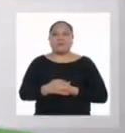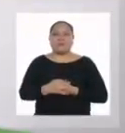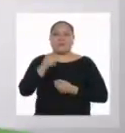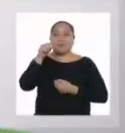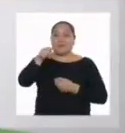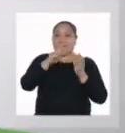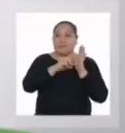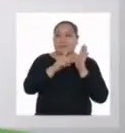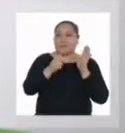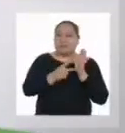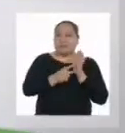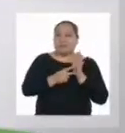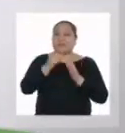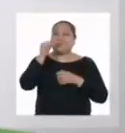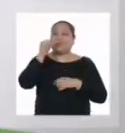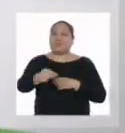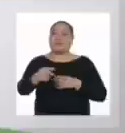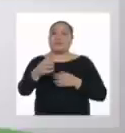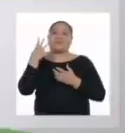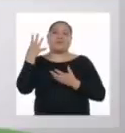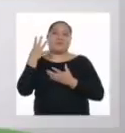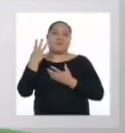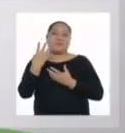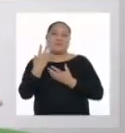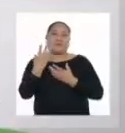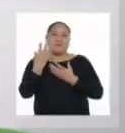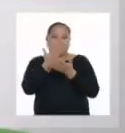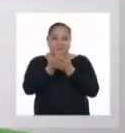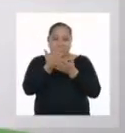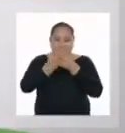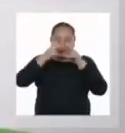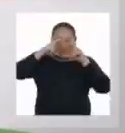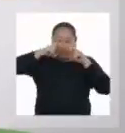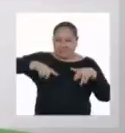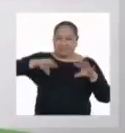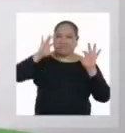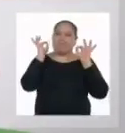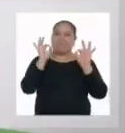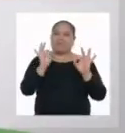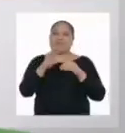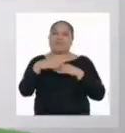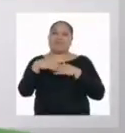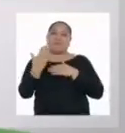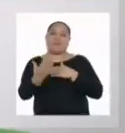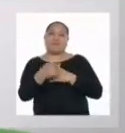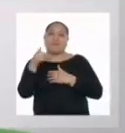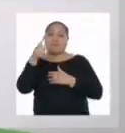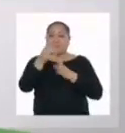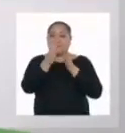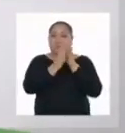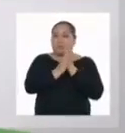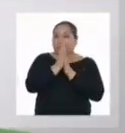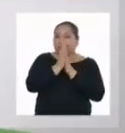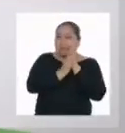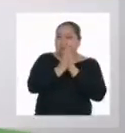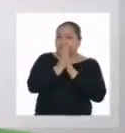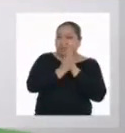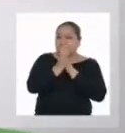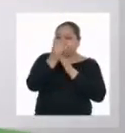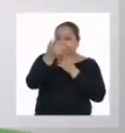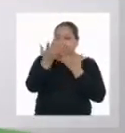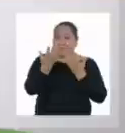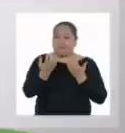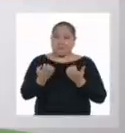Eso quiere decir que nuestro experimento fue exitoso. Luego de esto, si desean en casa,